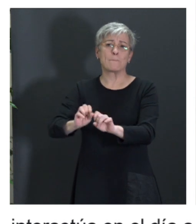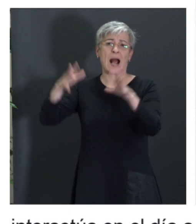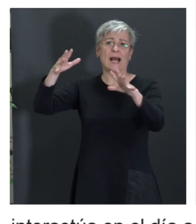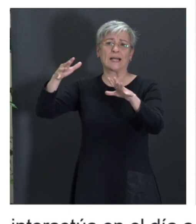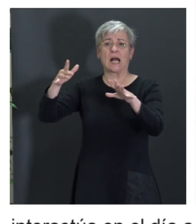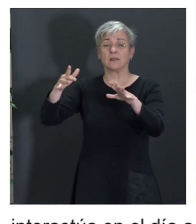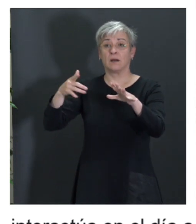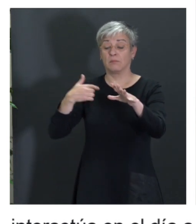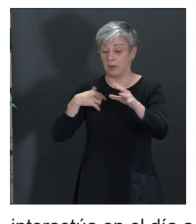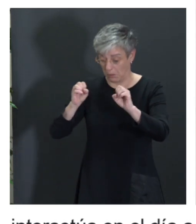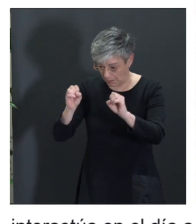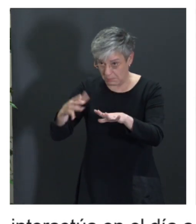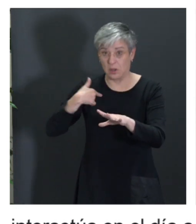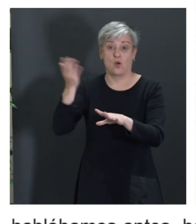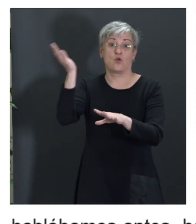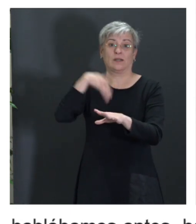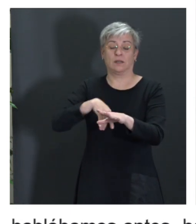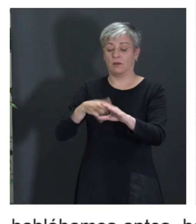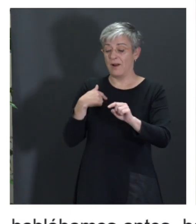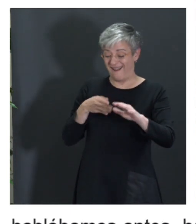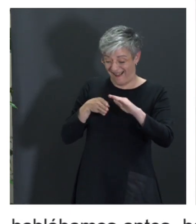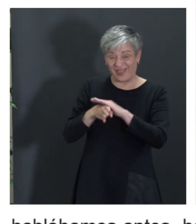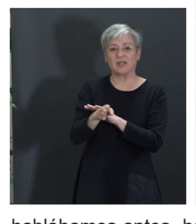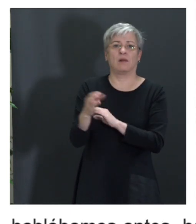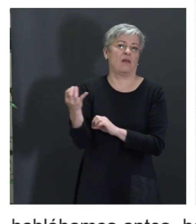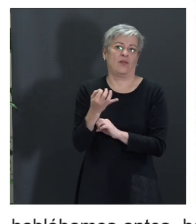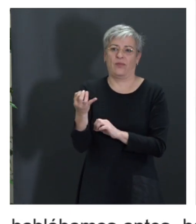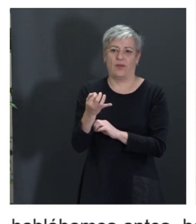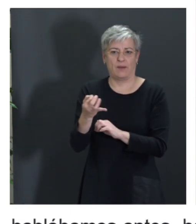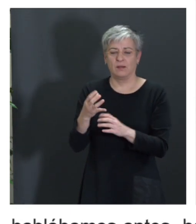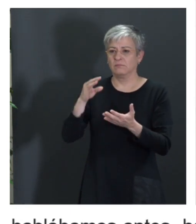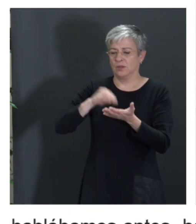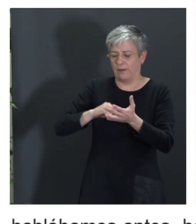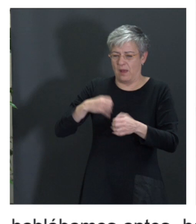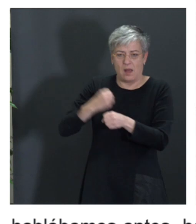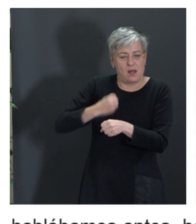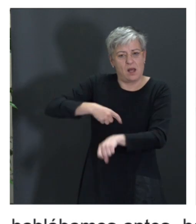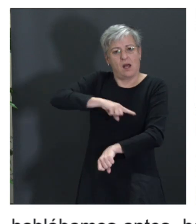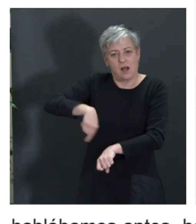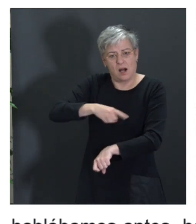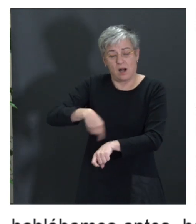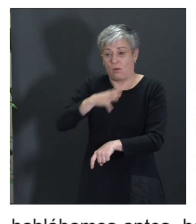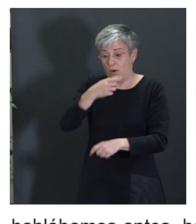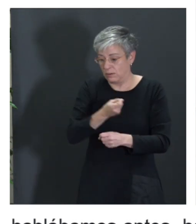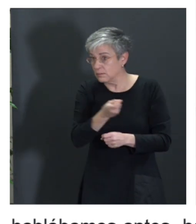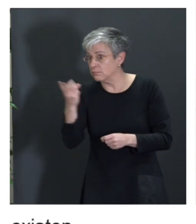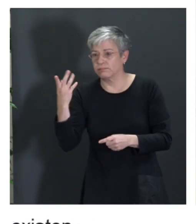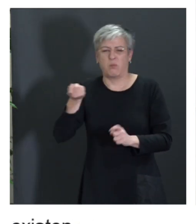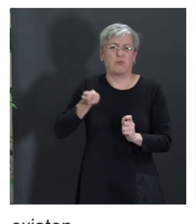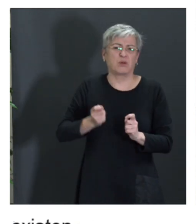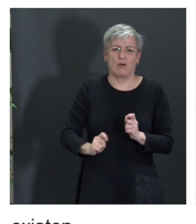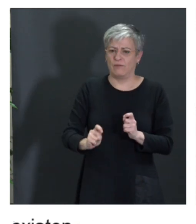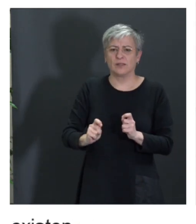soluciones mágicas no existen. La accesibilidad lleva mucho trabajo detrás, por eso he enfatizado antes la cantidad de profesionales de la accesibilidad